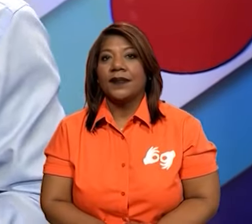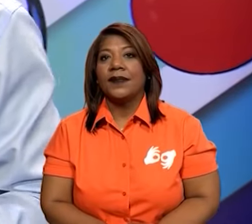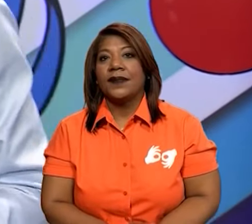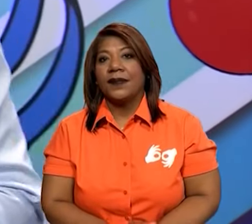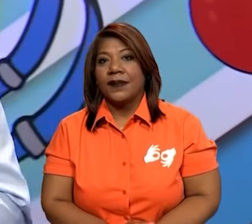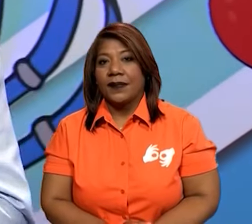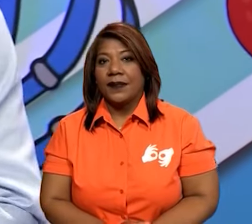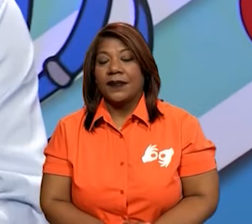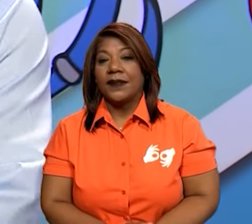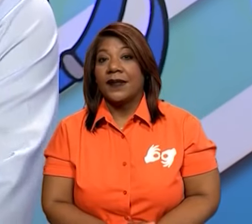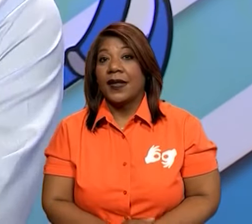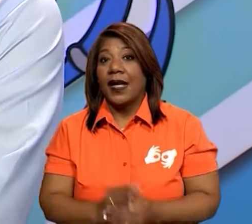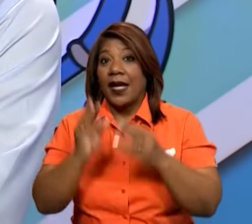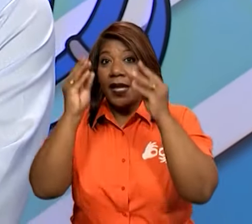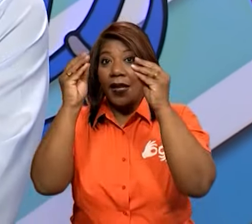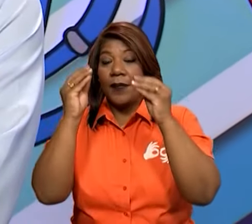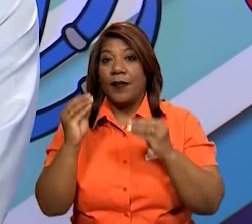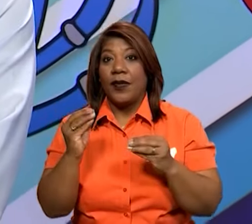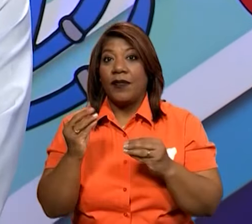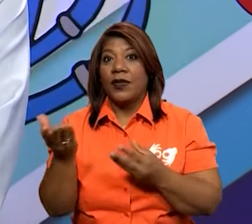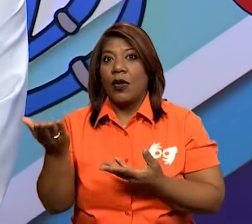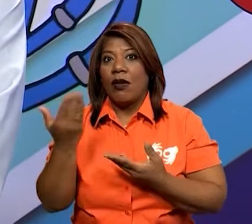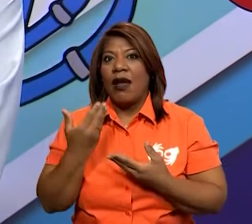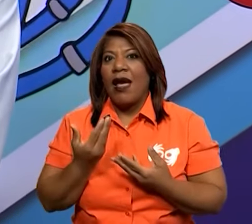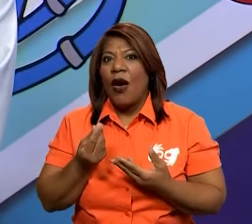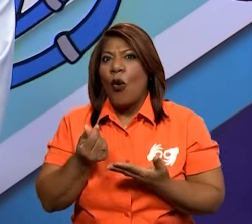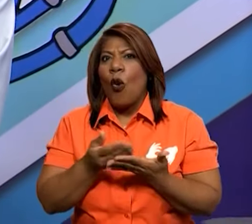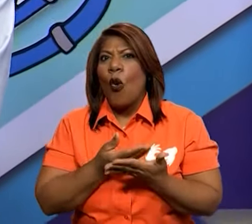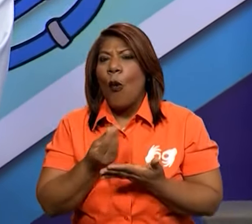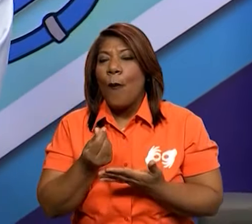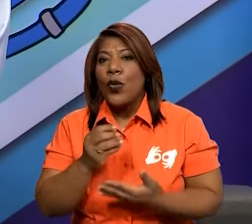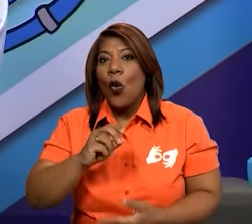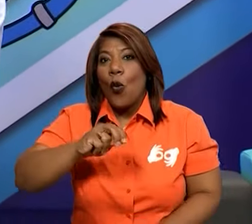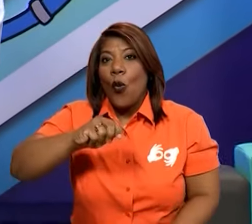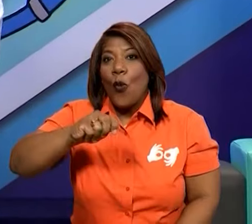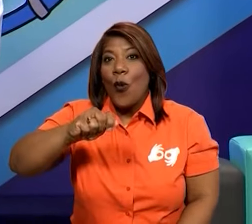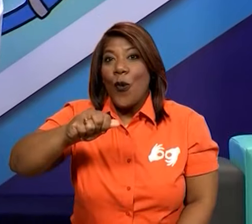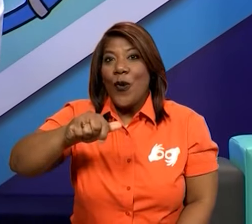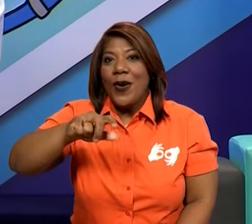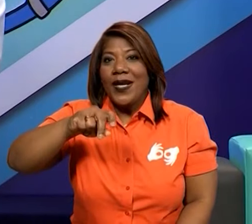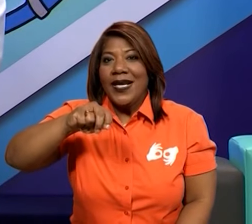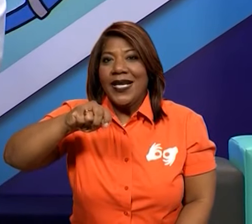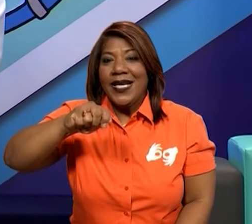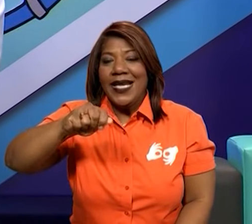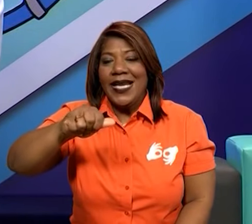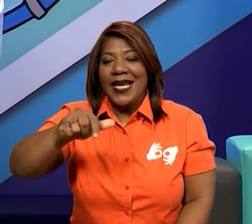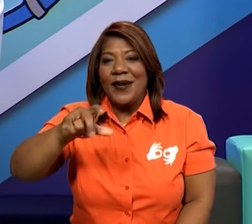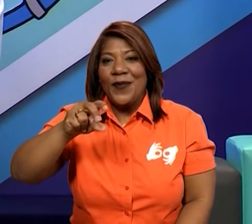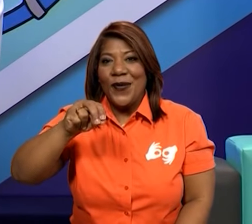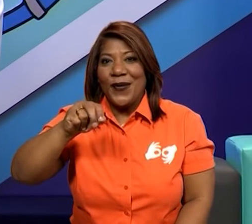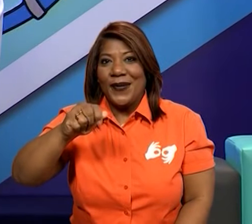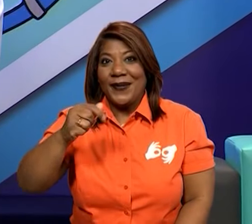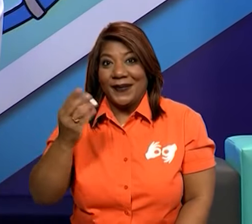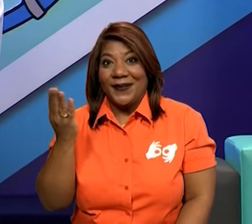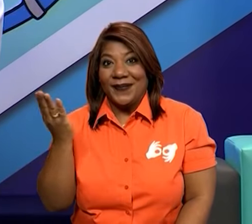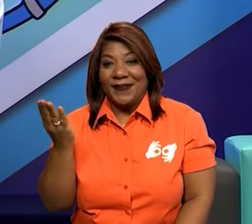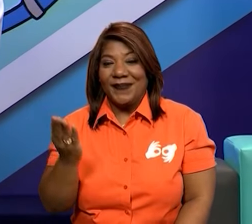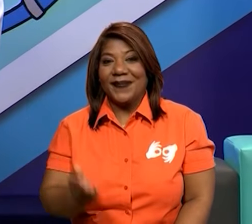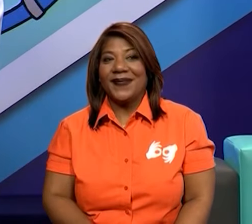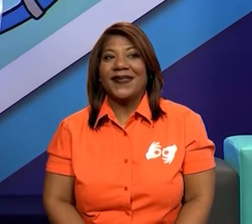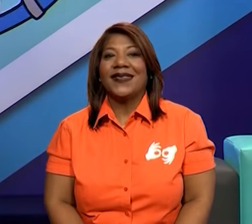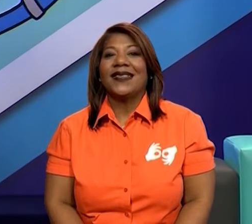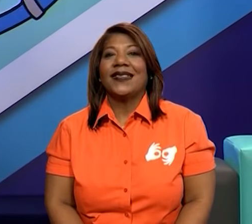Tengo un limoncito. ¡Ah! Muy rico el limón. Ok. Muy rico el limón.